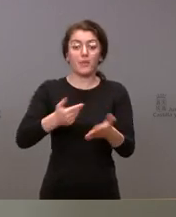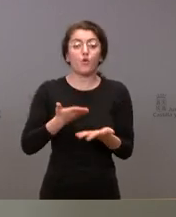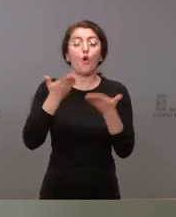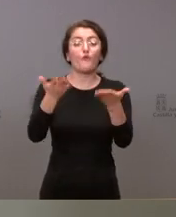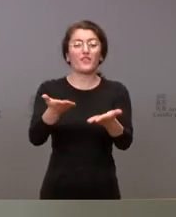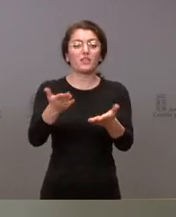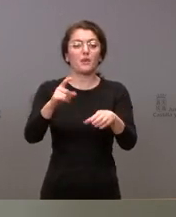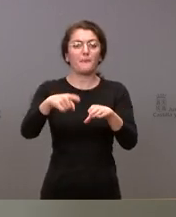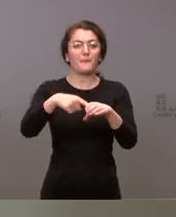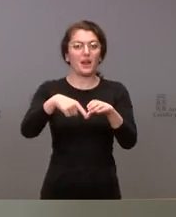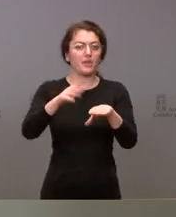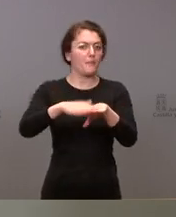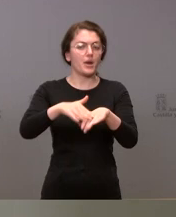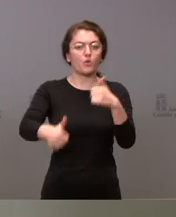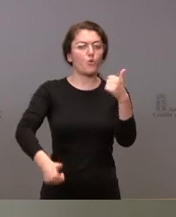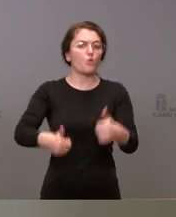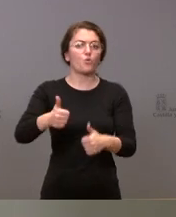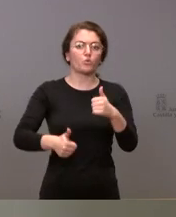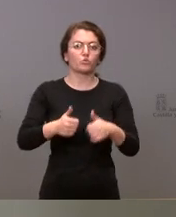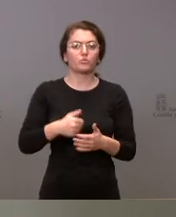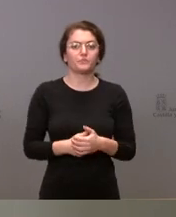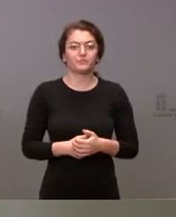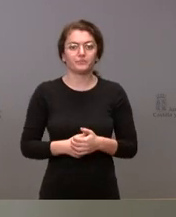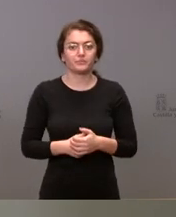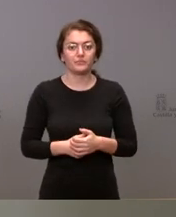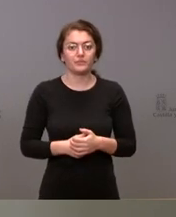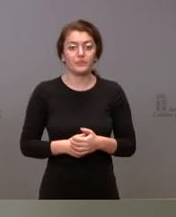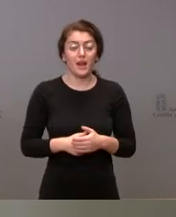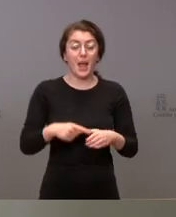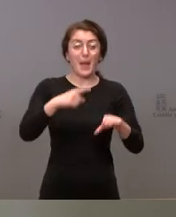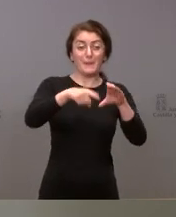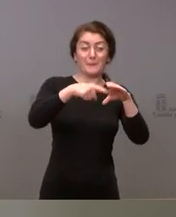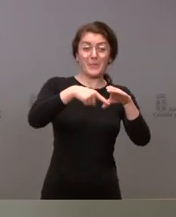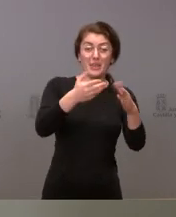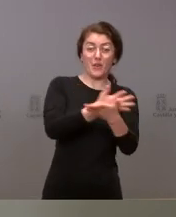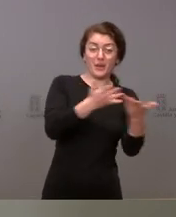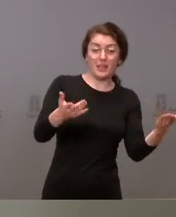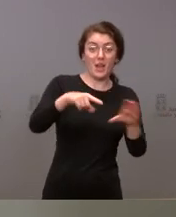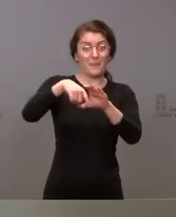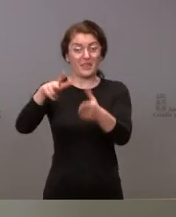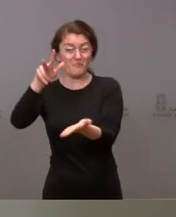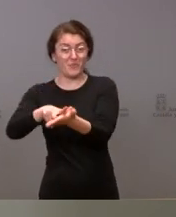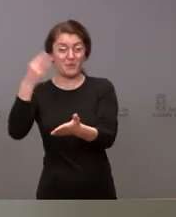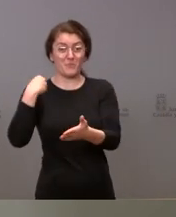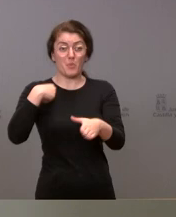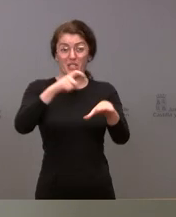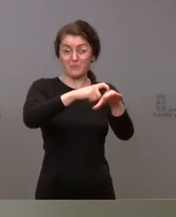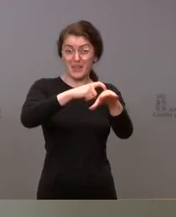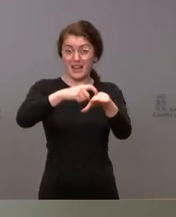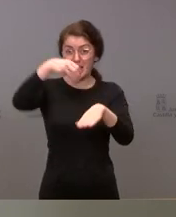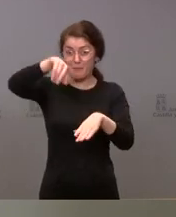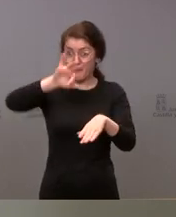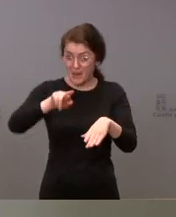concurso en cuanto a la diferencia de plazas ofertadas y plazas acreditadas en diferentes especialidades MIR pues efectivamente